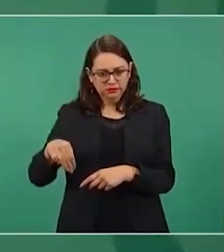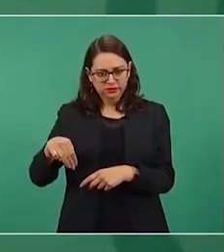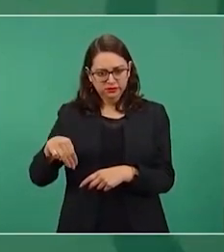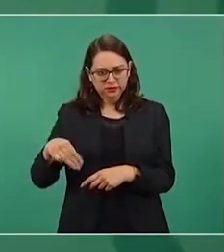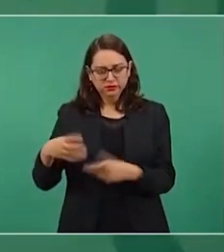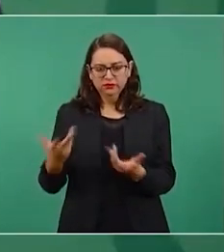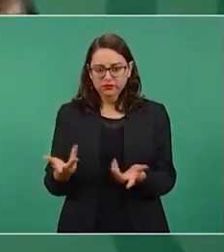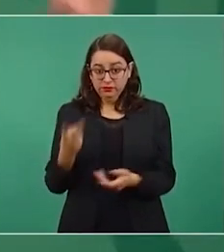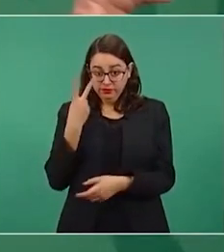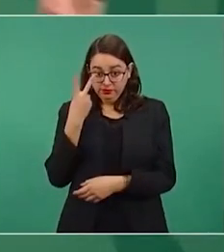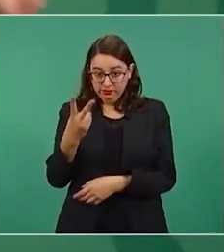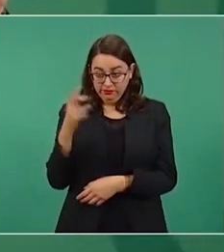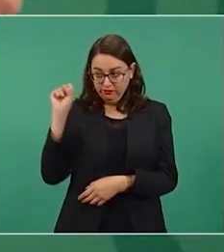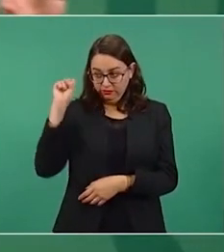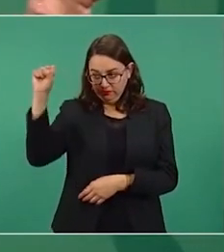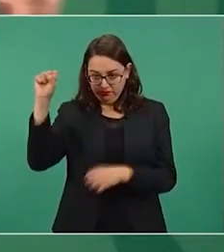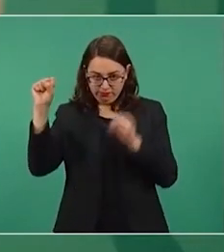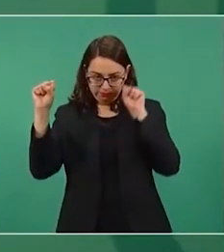entonces los que están